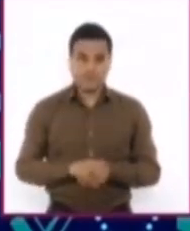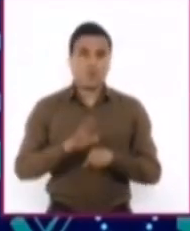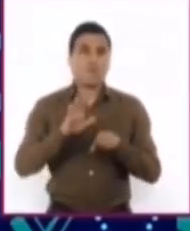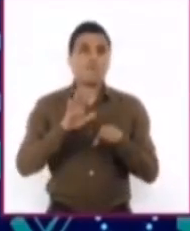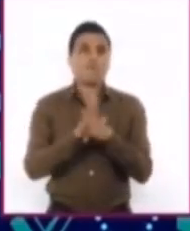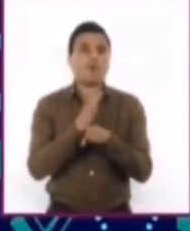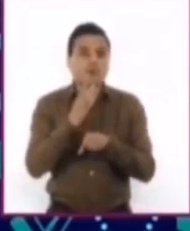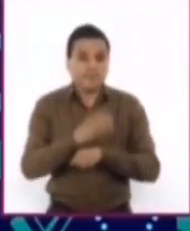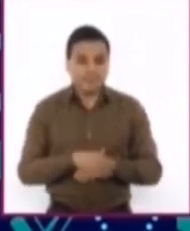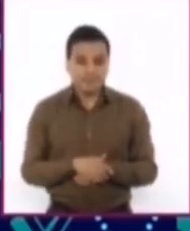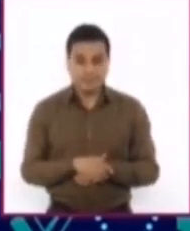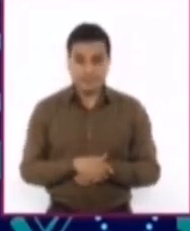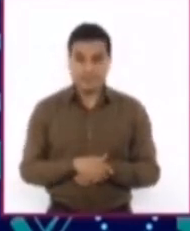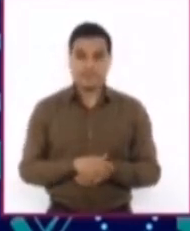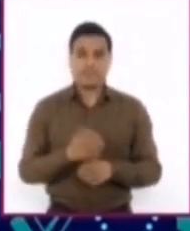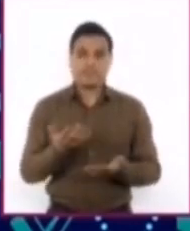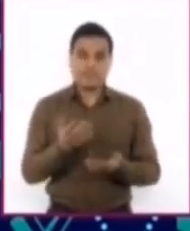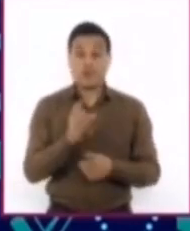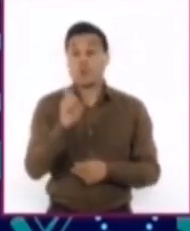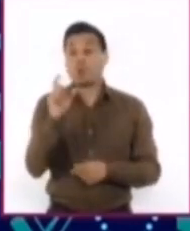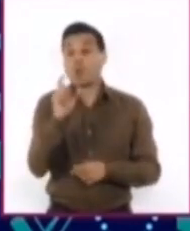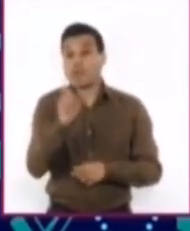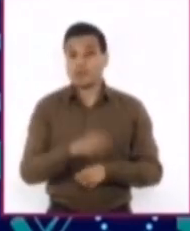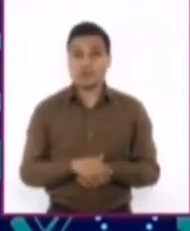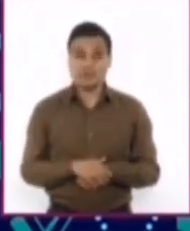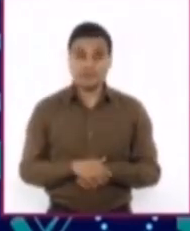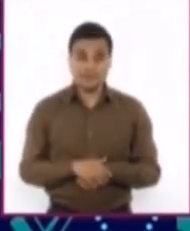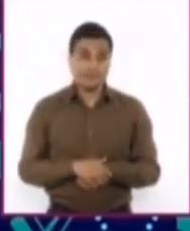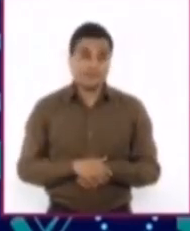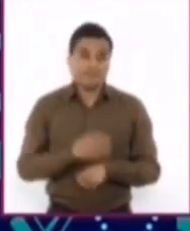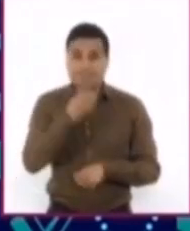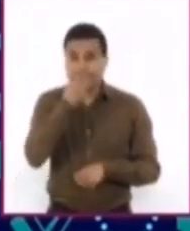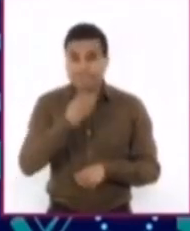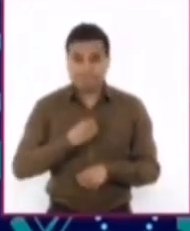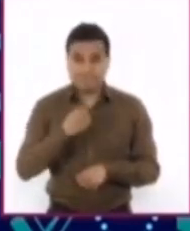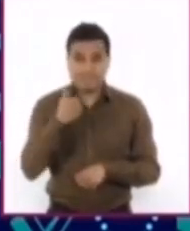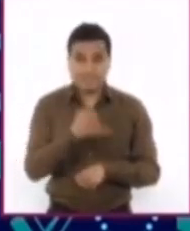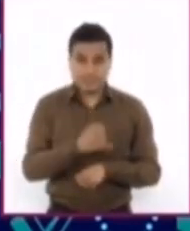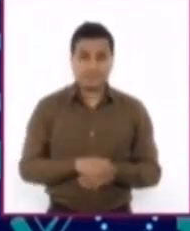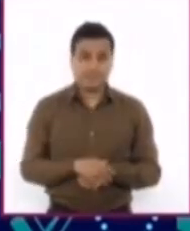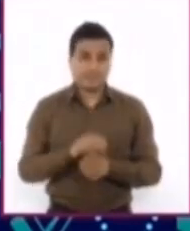a pesar de que, aún cuando, aún así, aún.